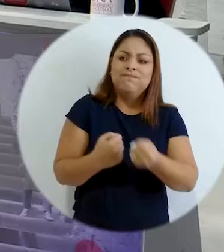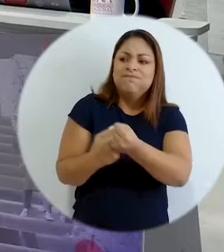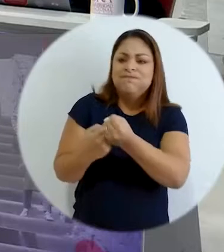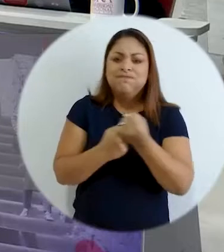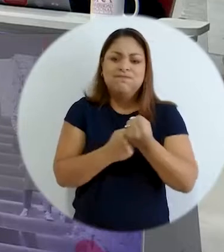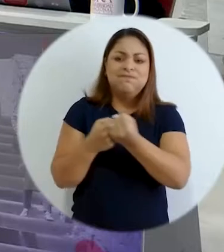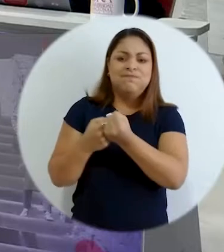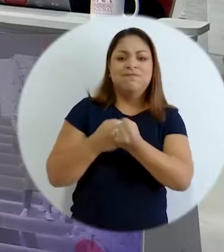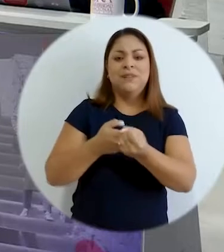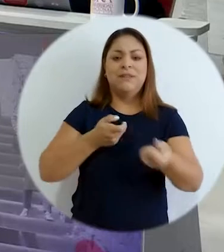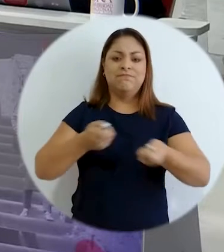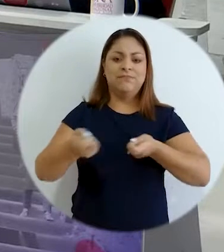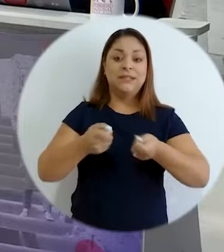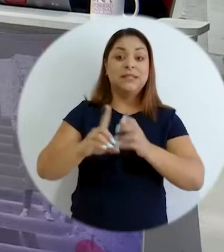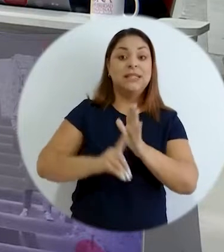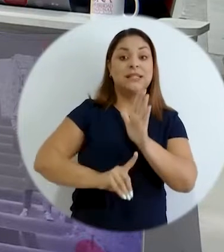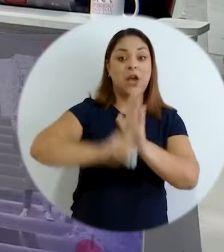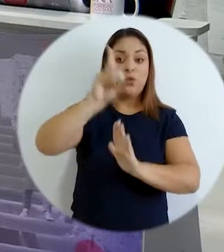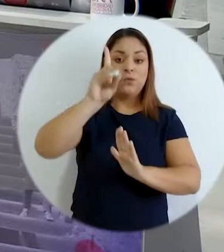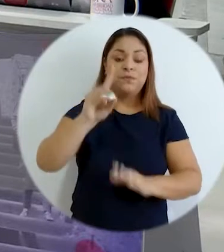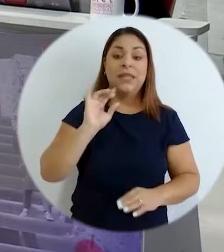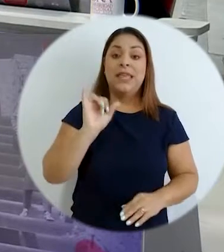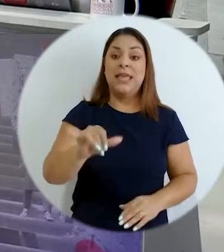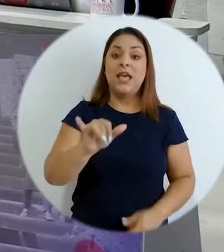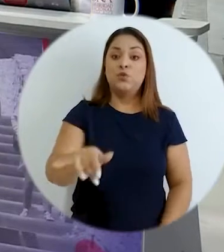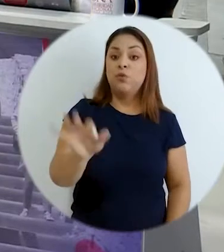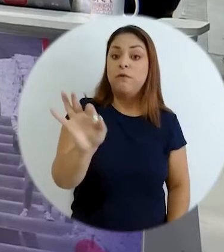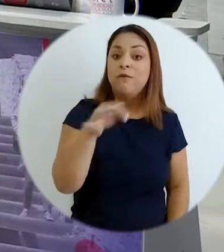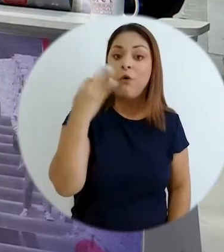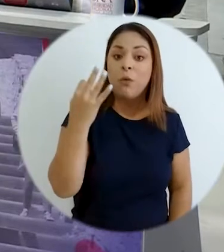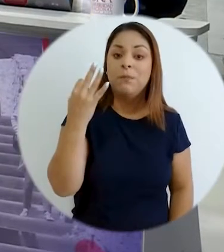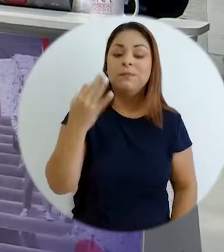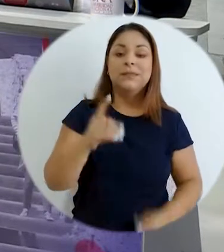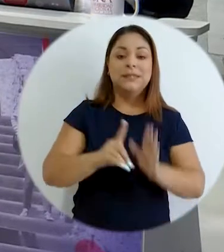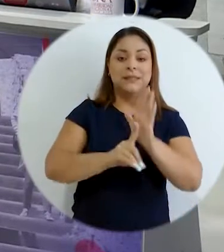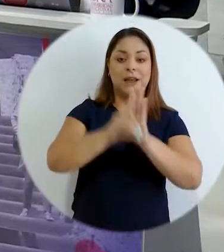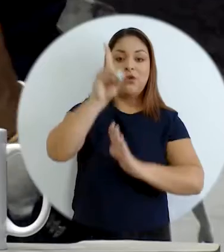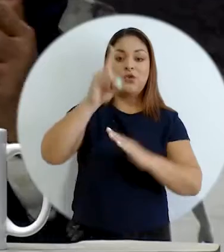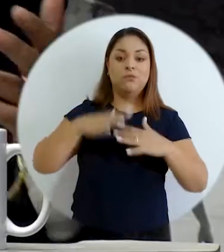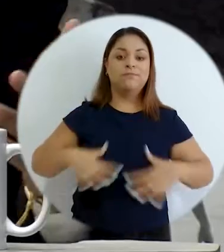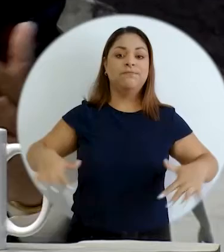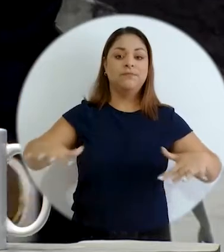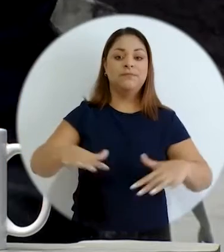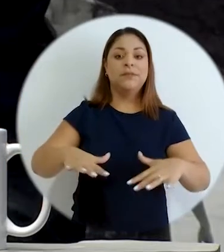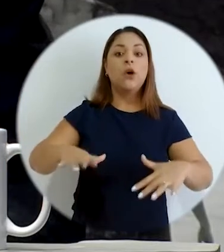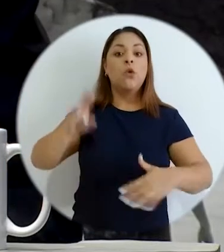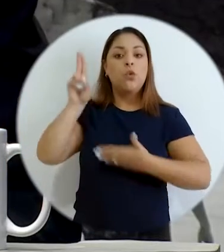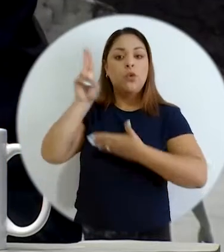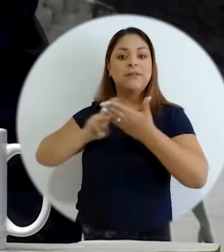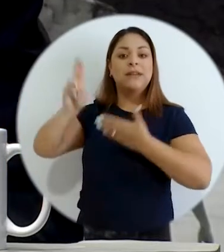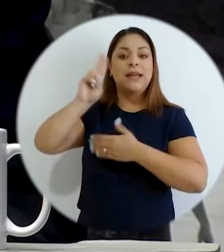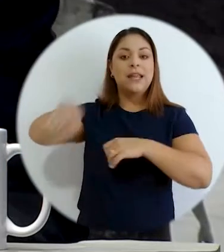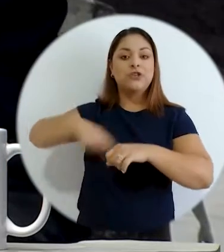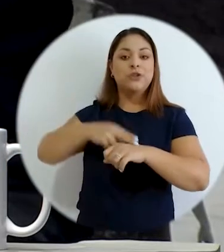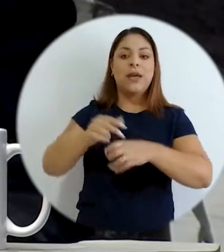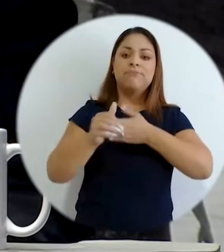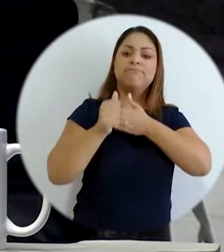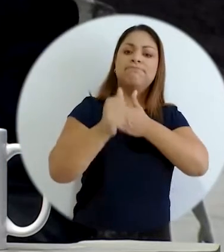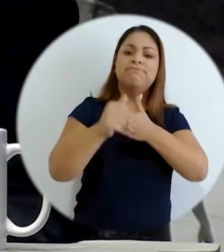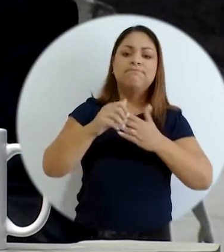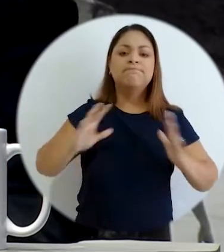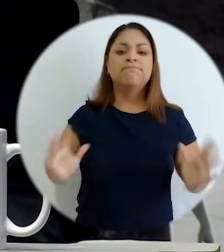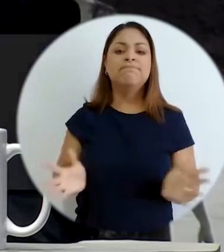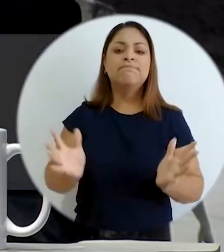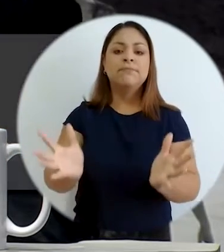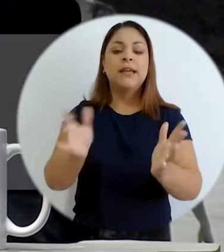y implica gestionar el desarrollo y estos modelos de desarrollo territorial impulsados por la Universidad Nacional nos ha